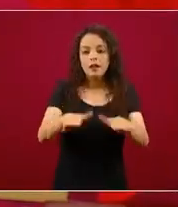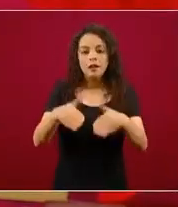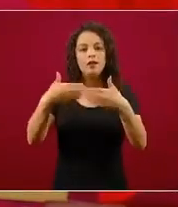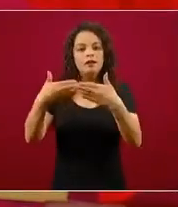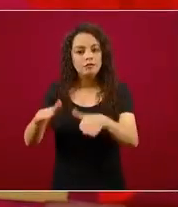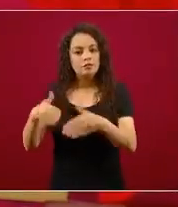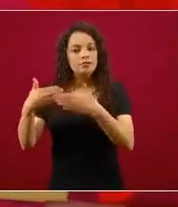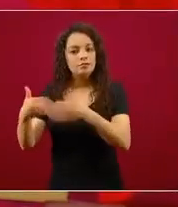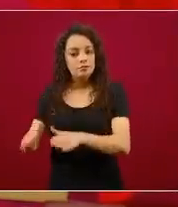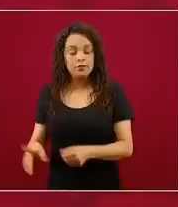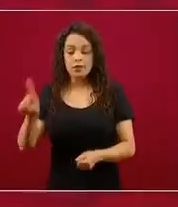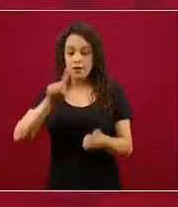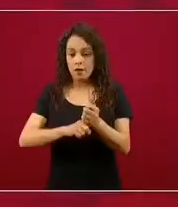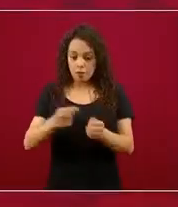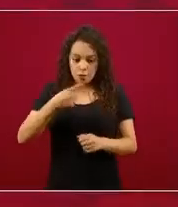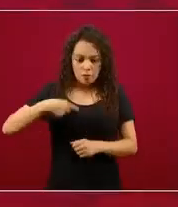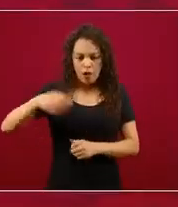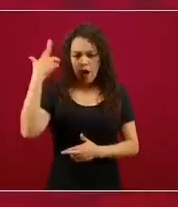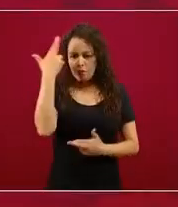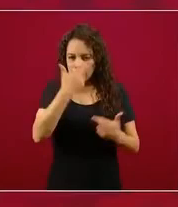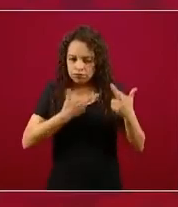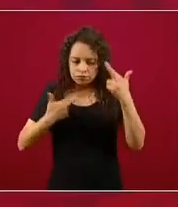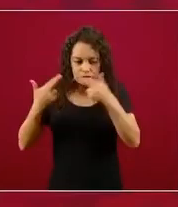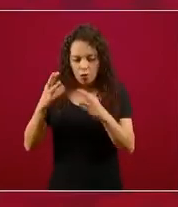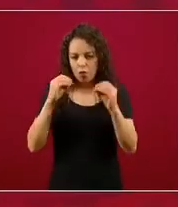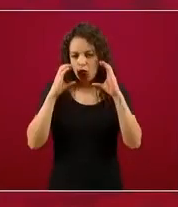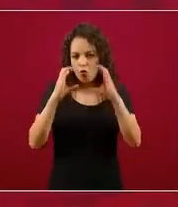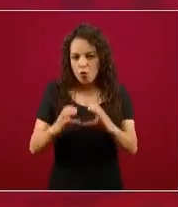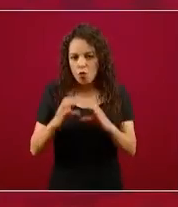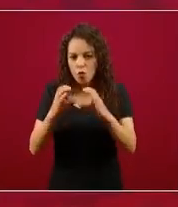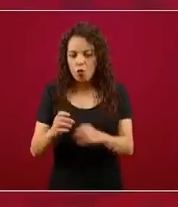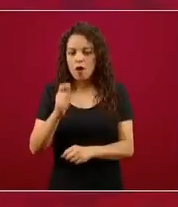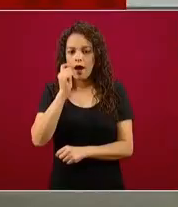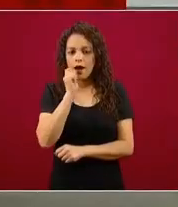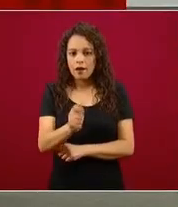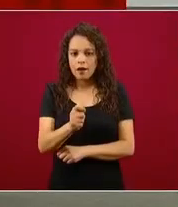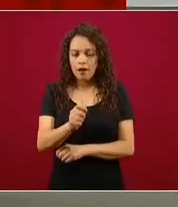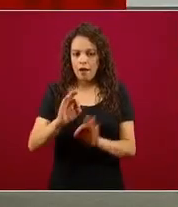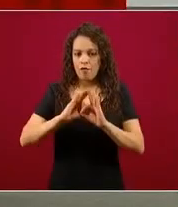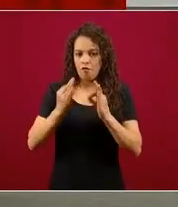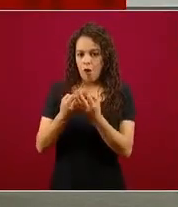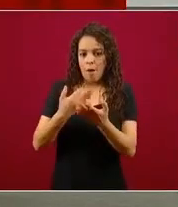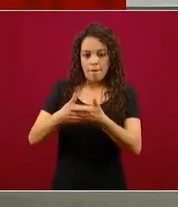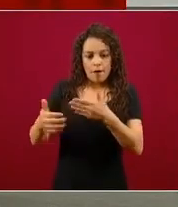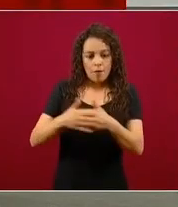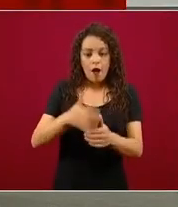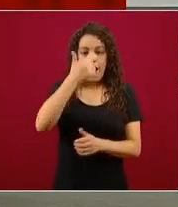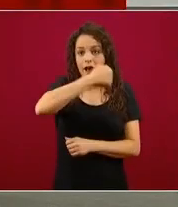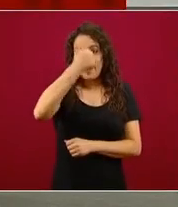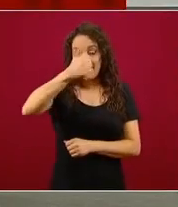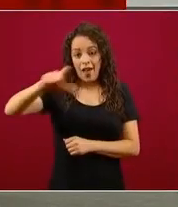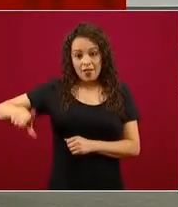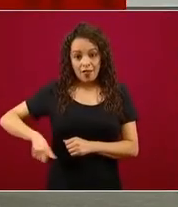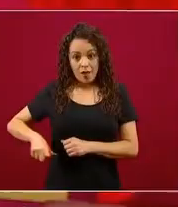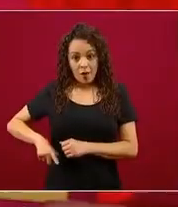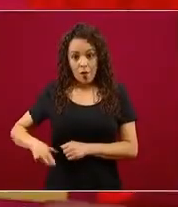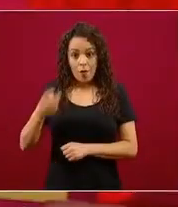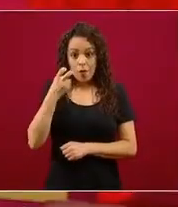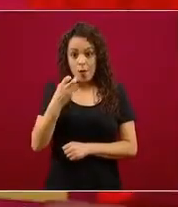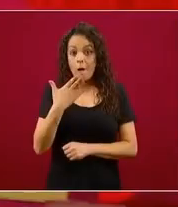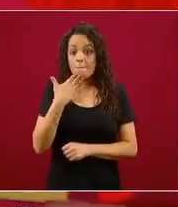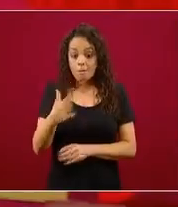análisis cuidadoso de los distintos modelos de trabajo de cada gobierno, que se privilegia el correcto balance